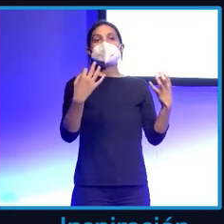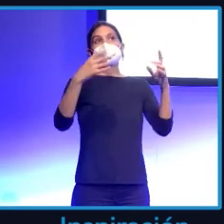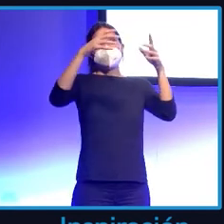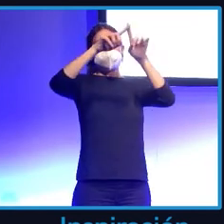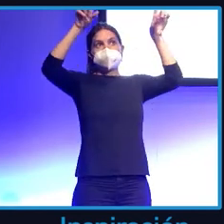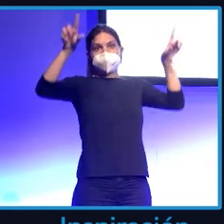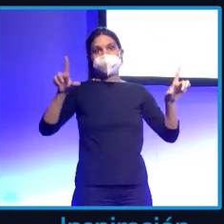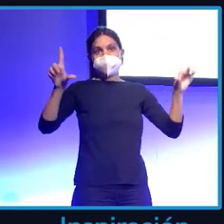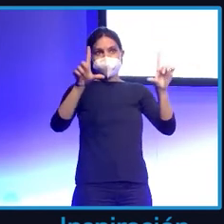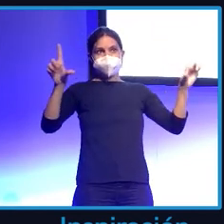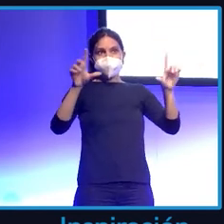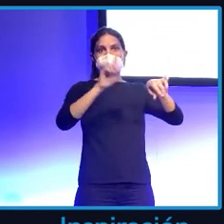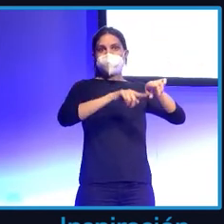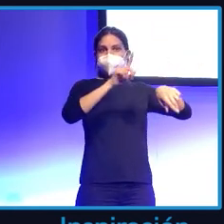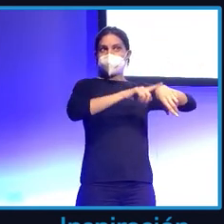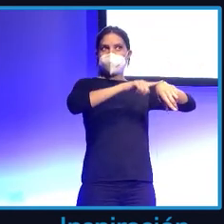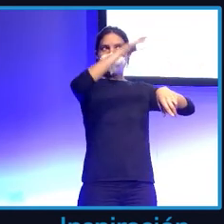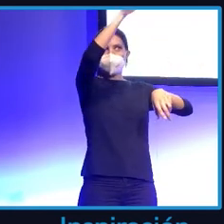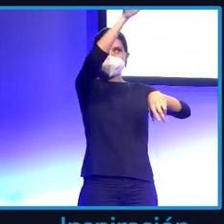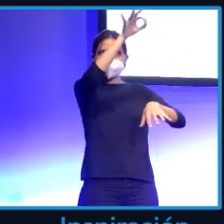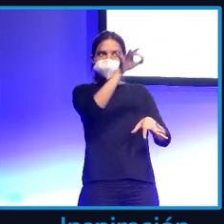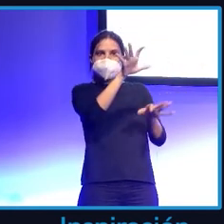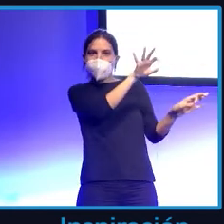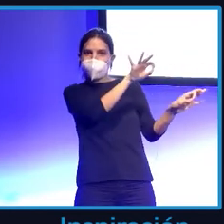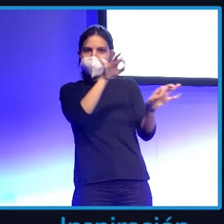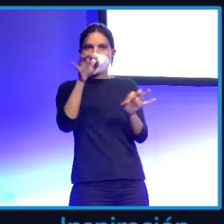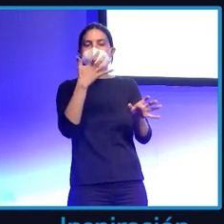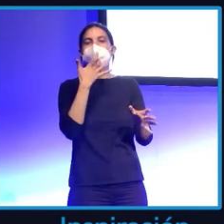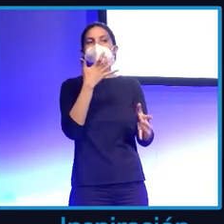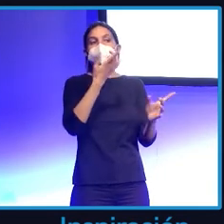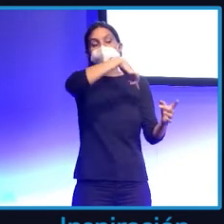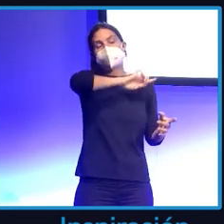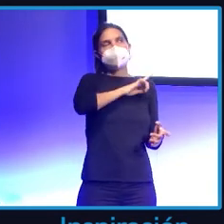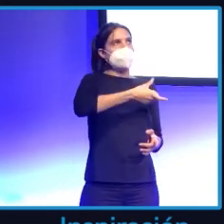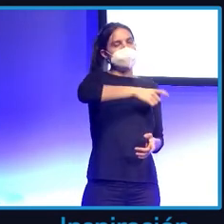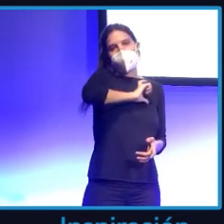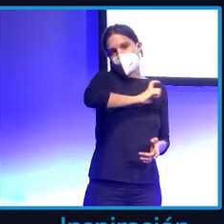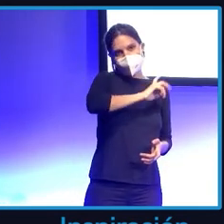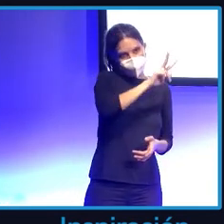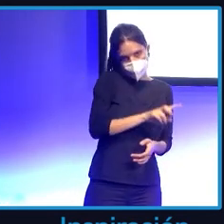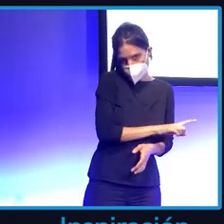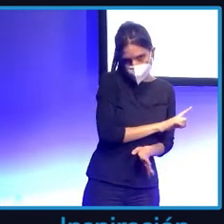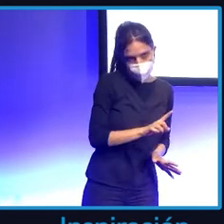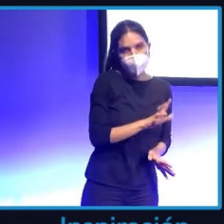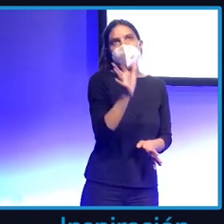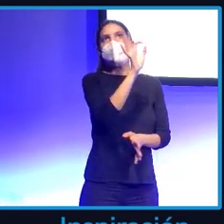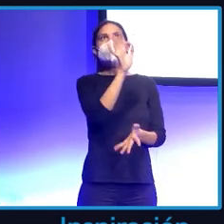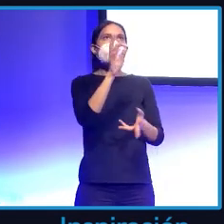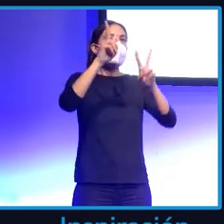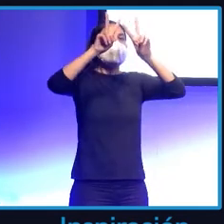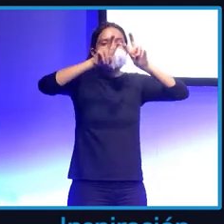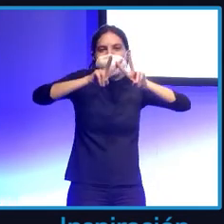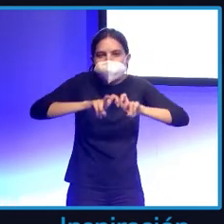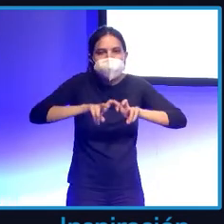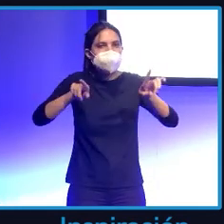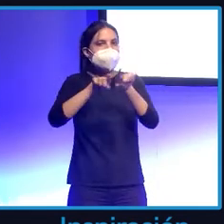una línea de tiempo de los hechos. Como nosotros no somos la policía, como nosotros no estamos investigando, digamos, con